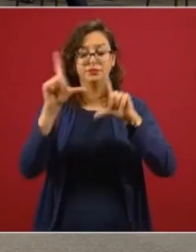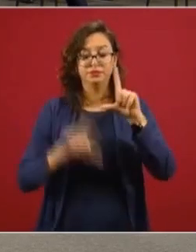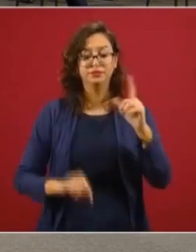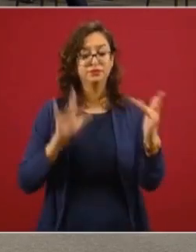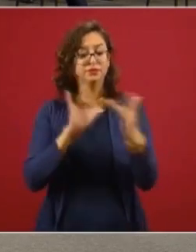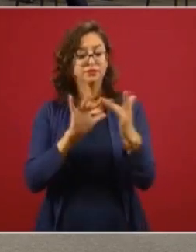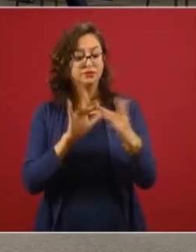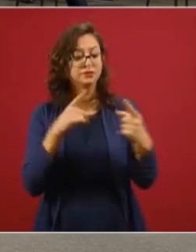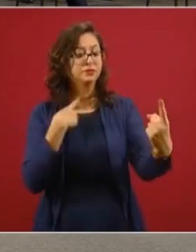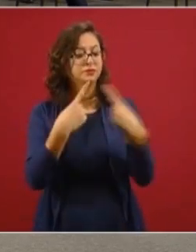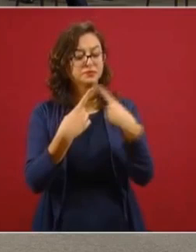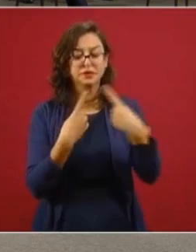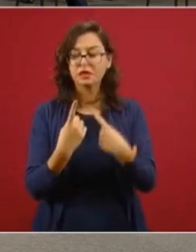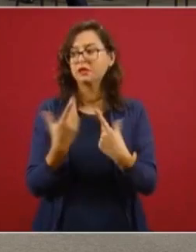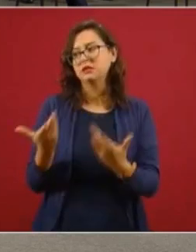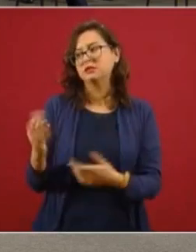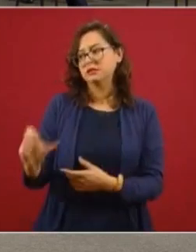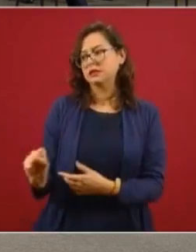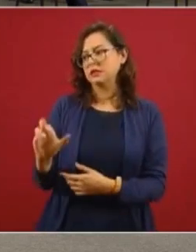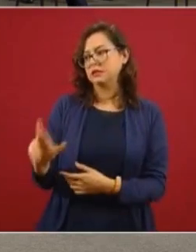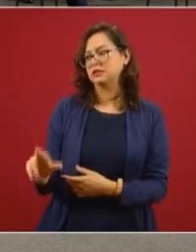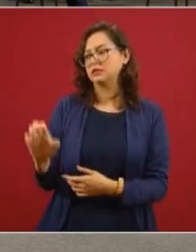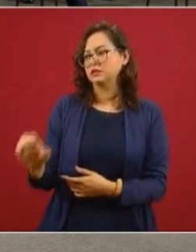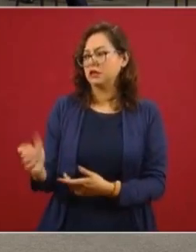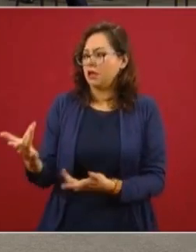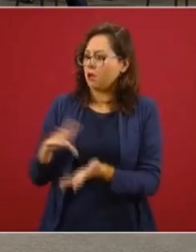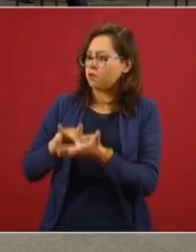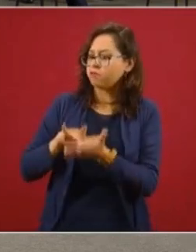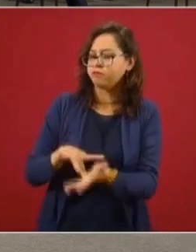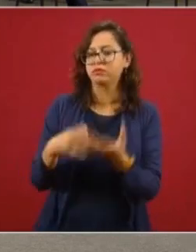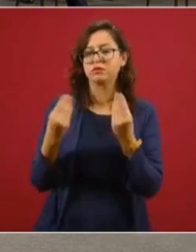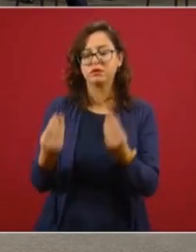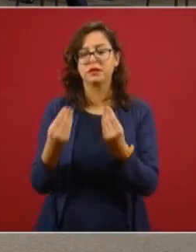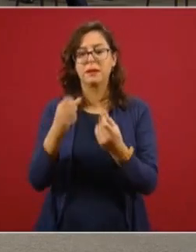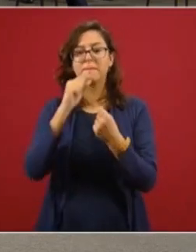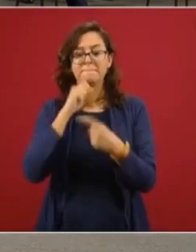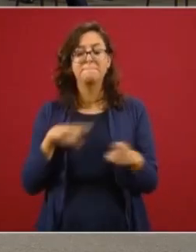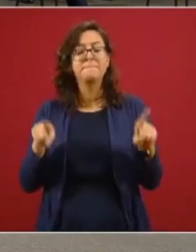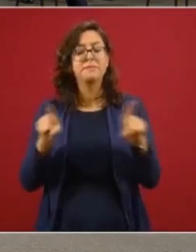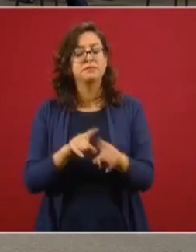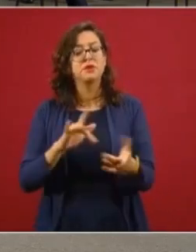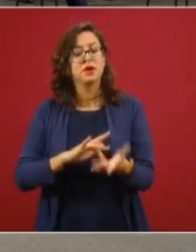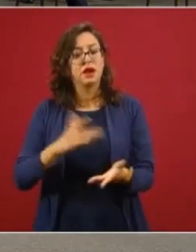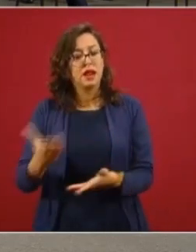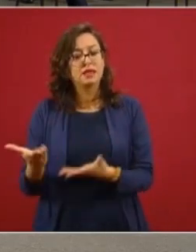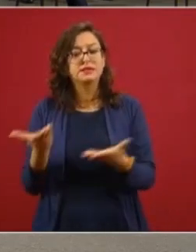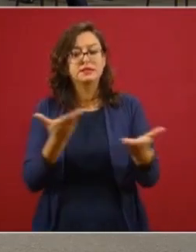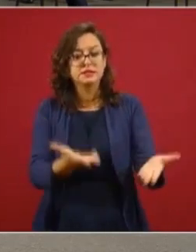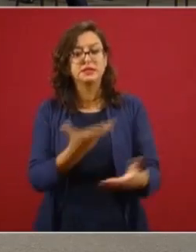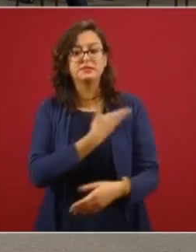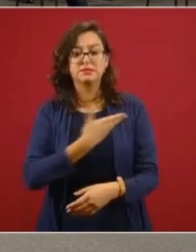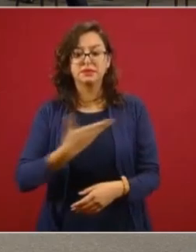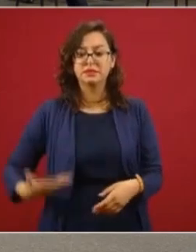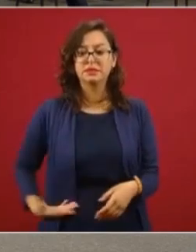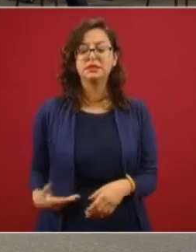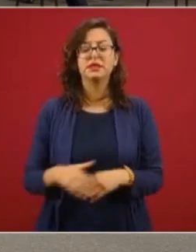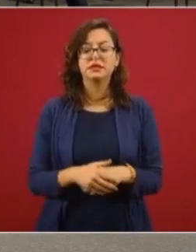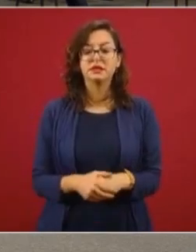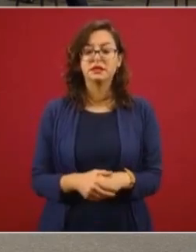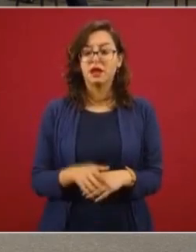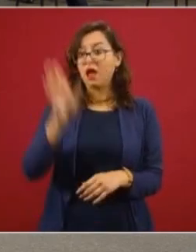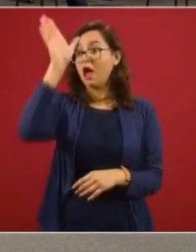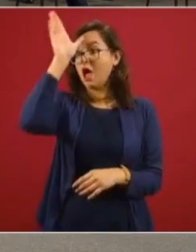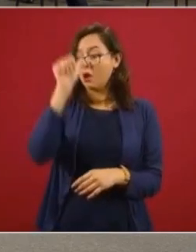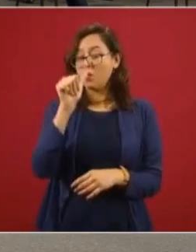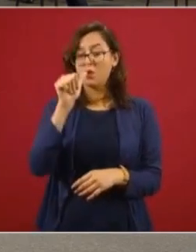apoyo de la Cancillería. Gracias muy en especial al apoyo de usted, señor Presidente, este acuerdo tan significativo